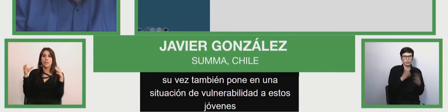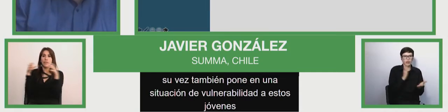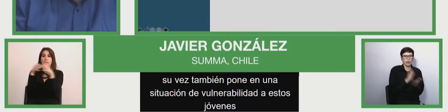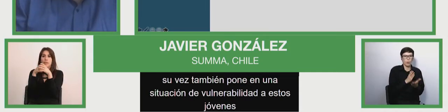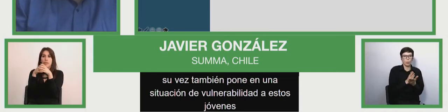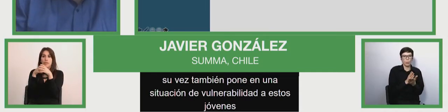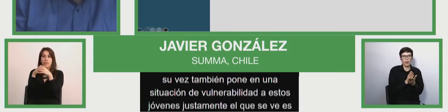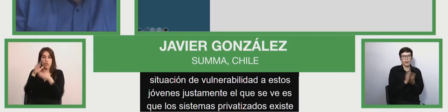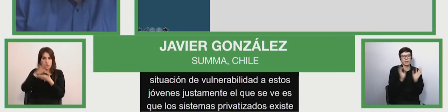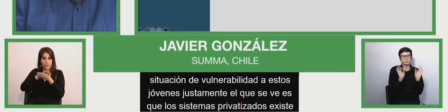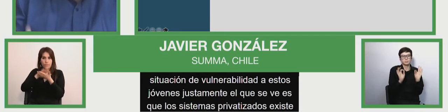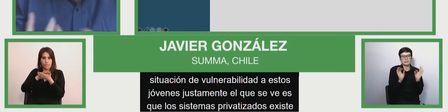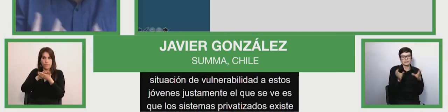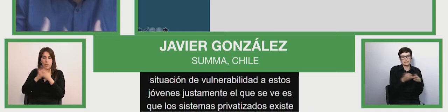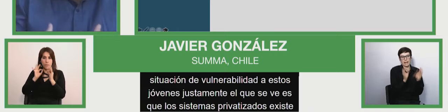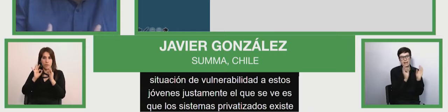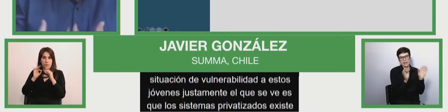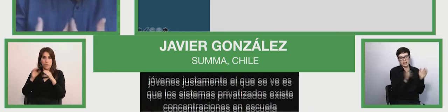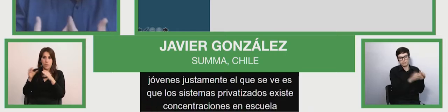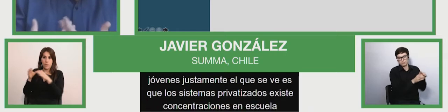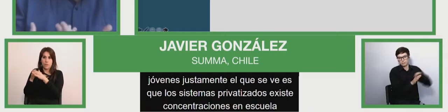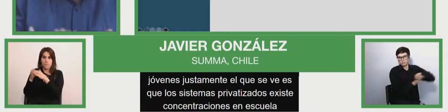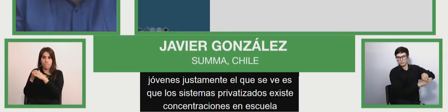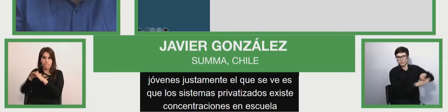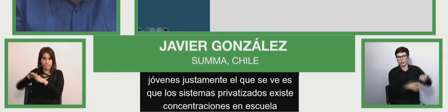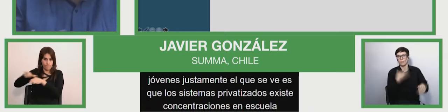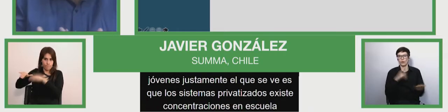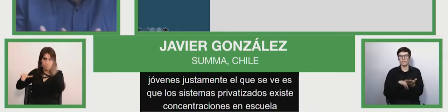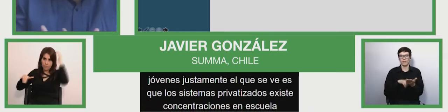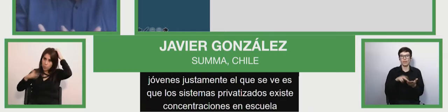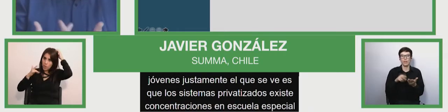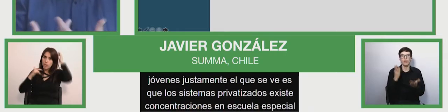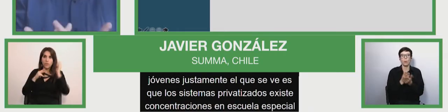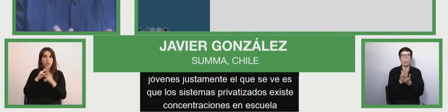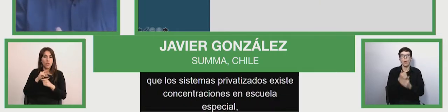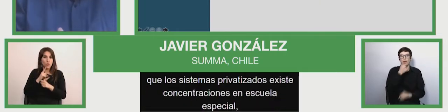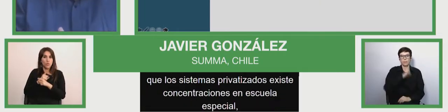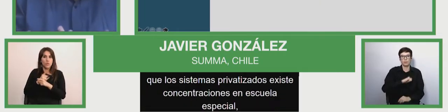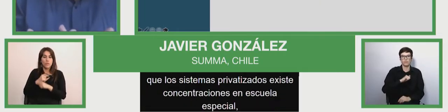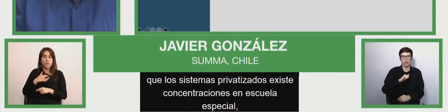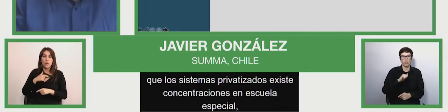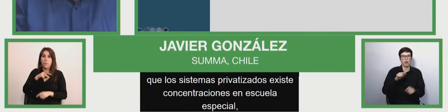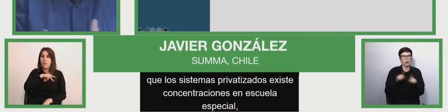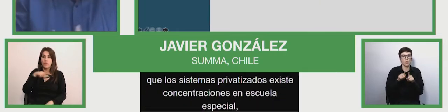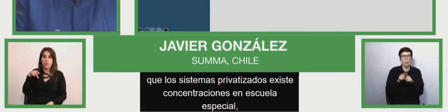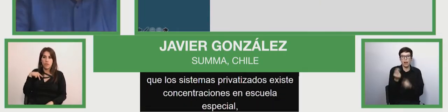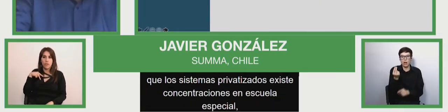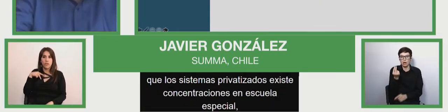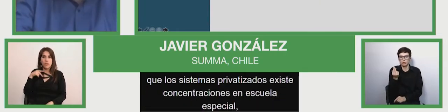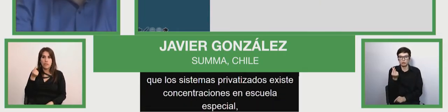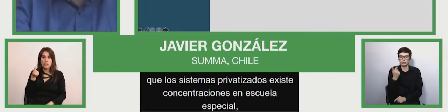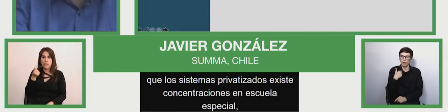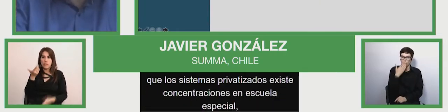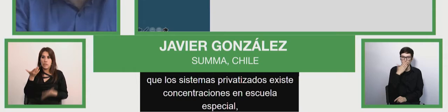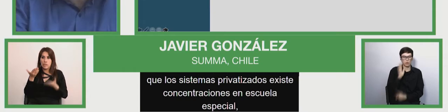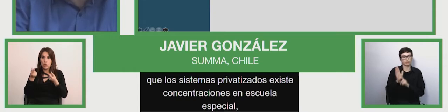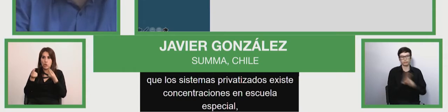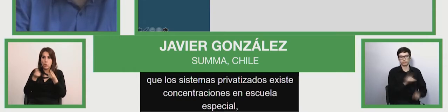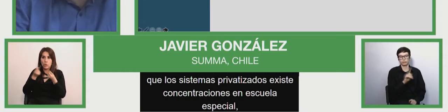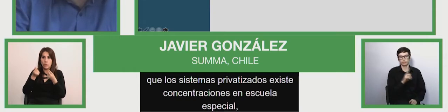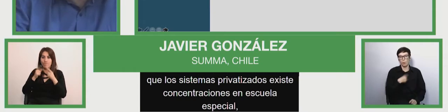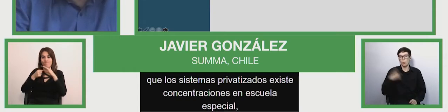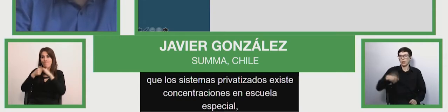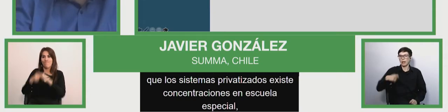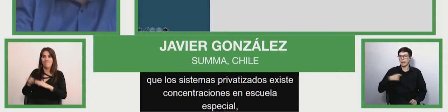especiales, porque entre otras cosas también las escuelas privadas tienden, por un tema de costo, a excluir este tipo de